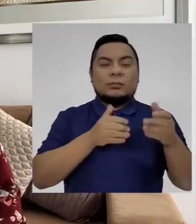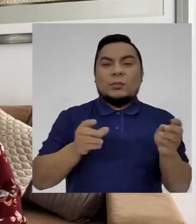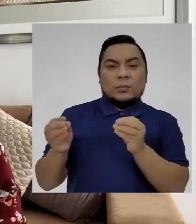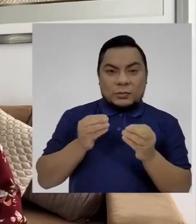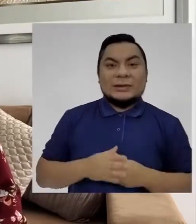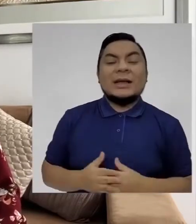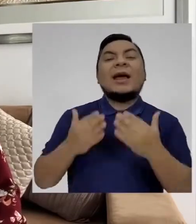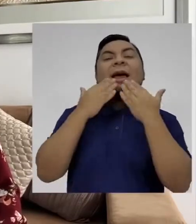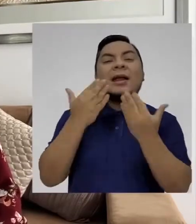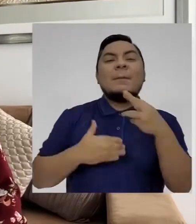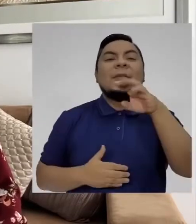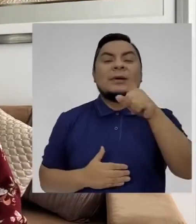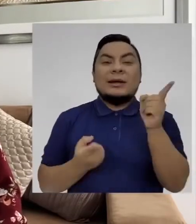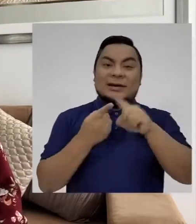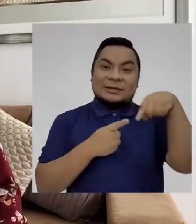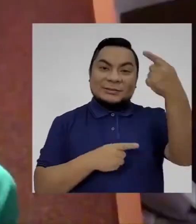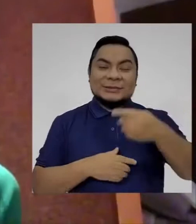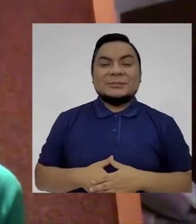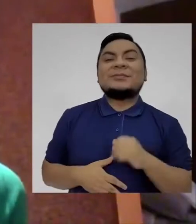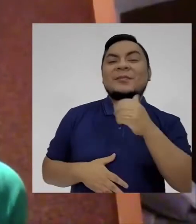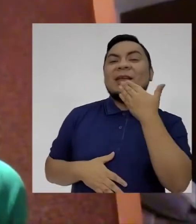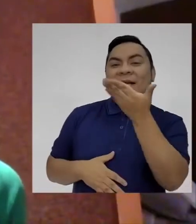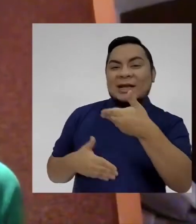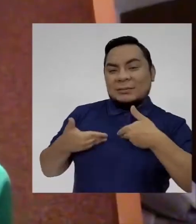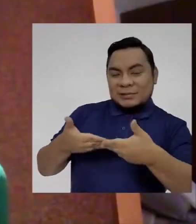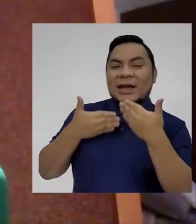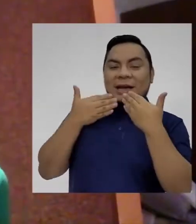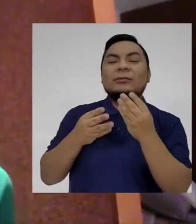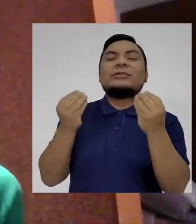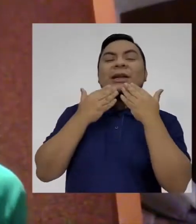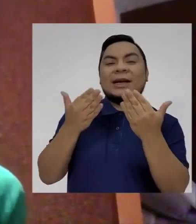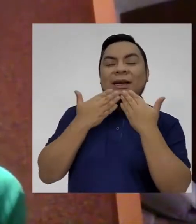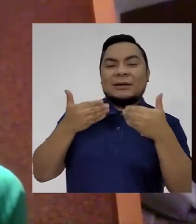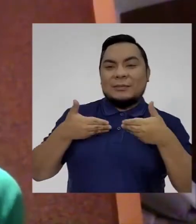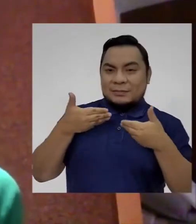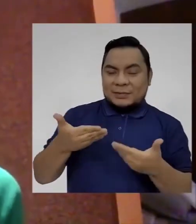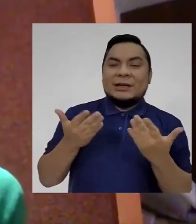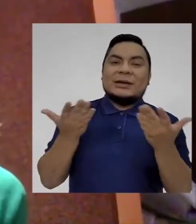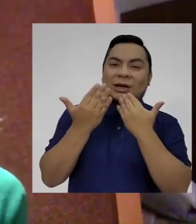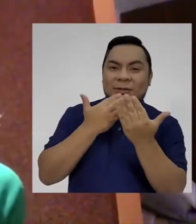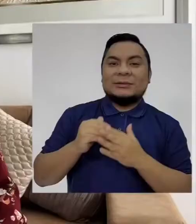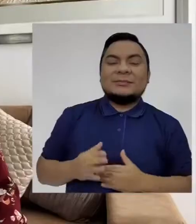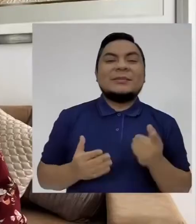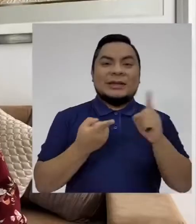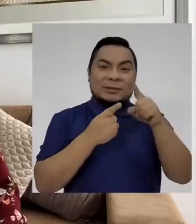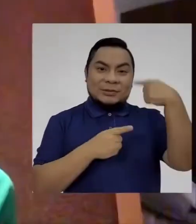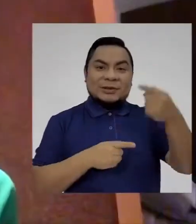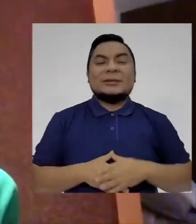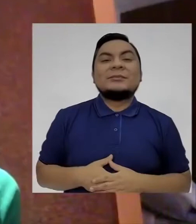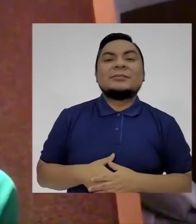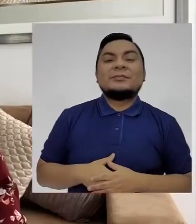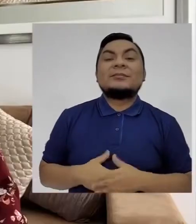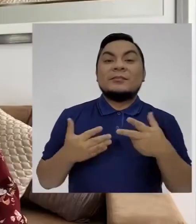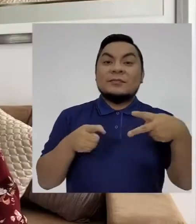movilizarse. Gracias, Maribel, hasta otra oportunidad. Gracias a ti, Gina. Muchas gracias por darnos este espacio. Hasta pronto.